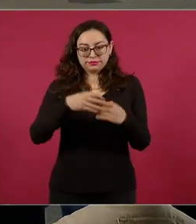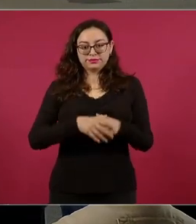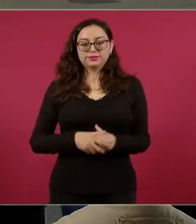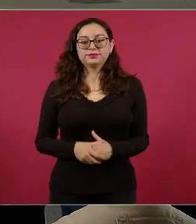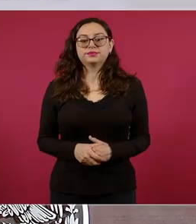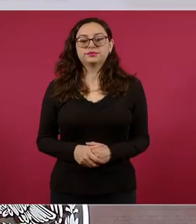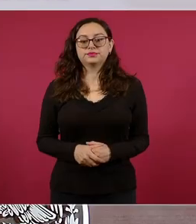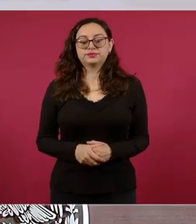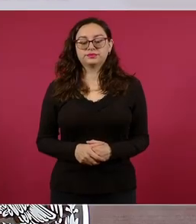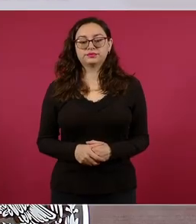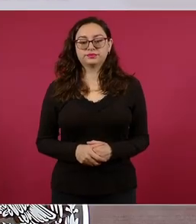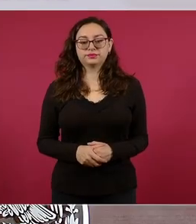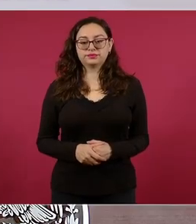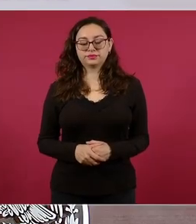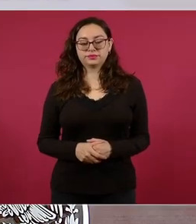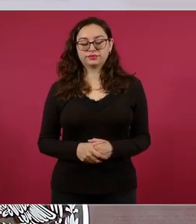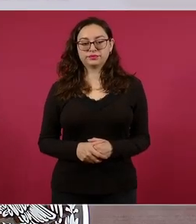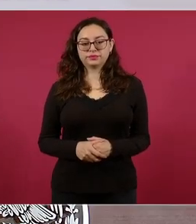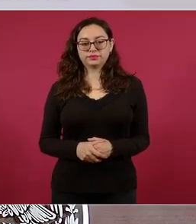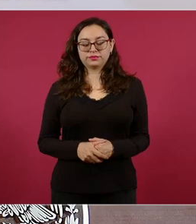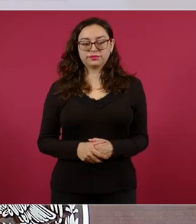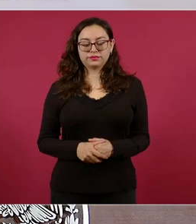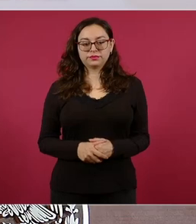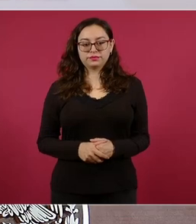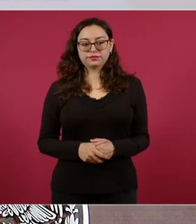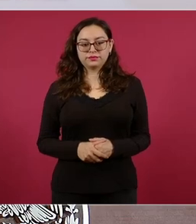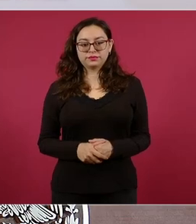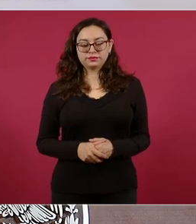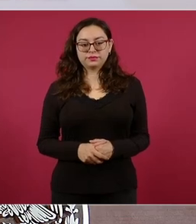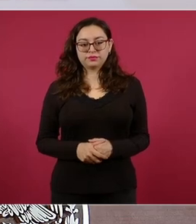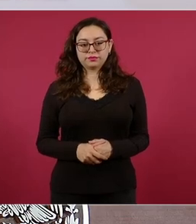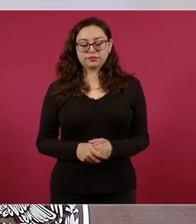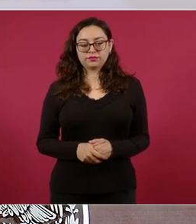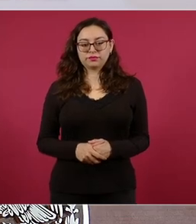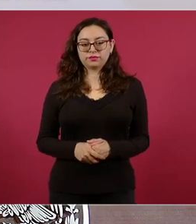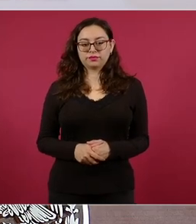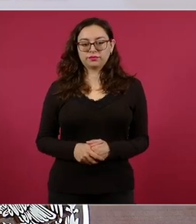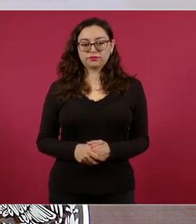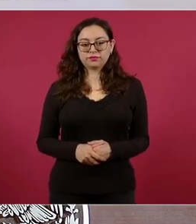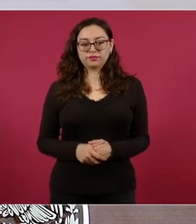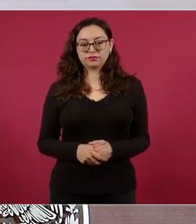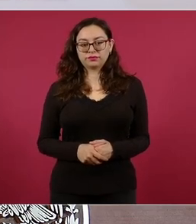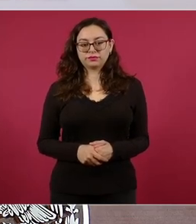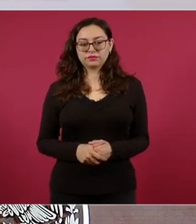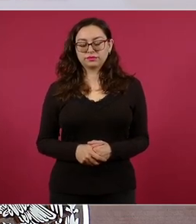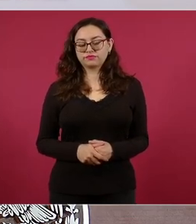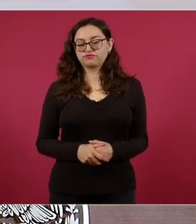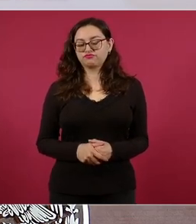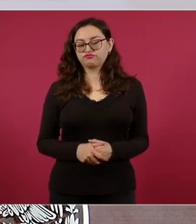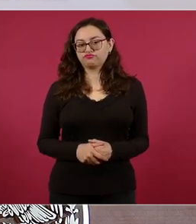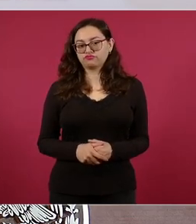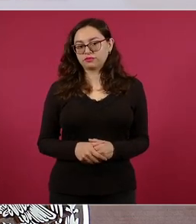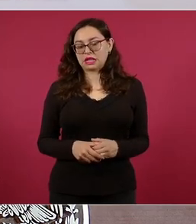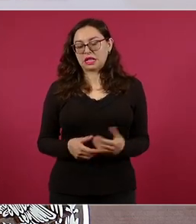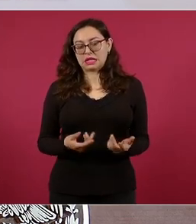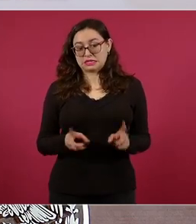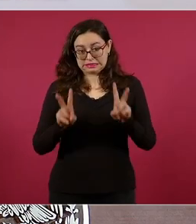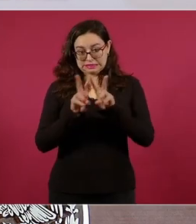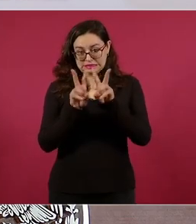Les vamos a hacer una presentación en tres secciones de las